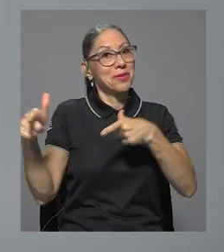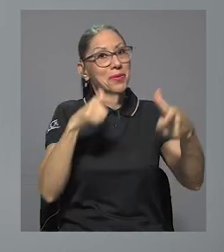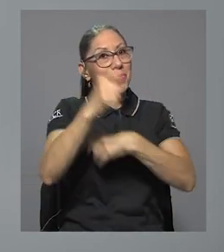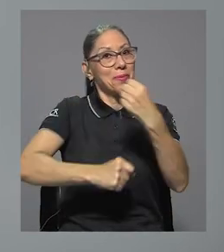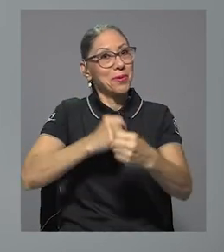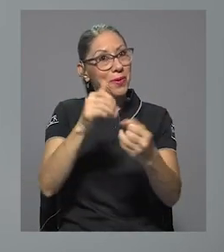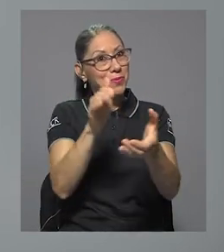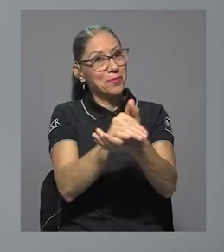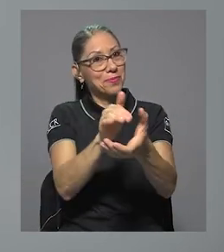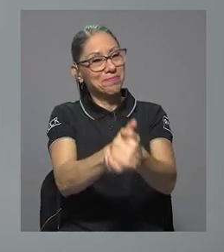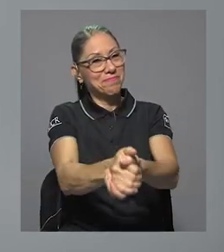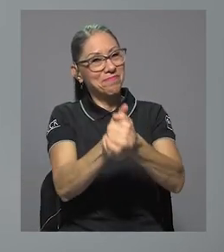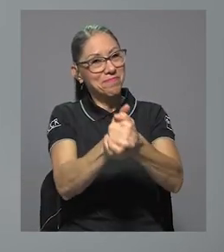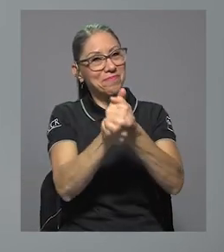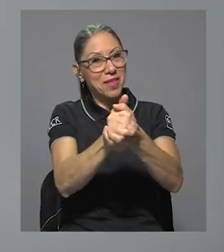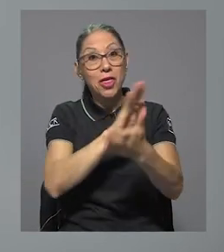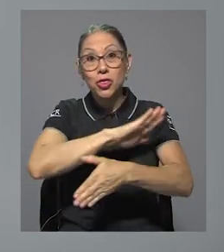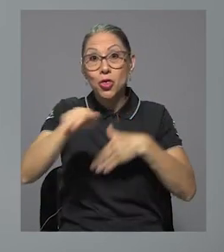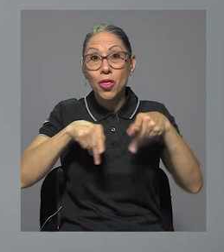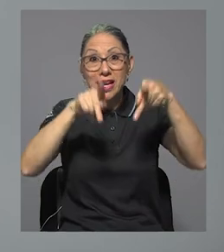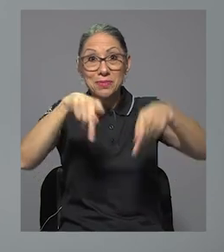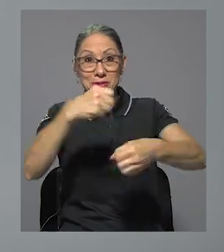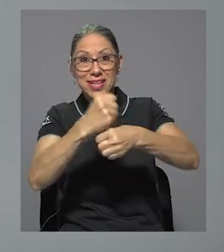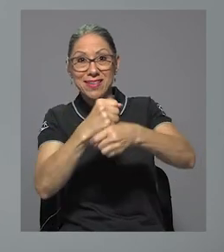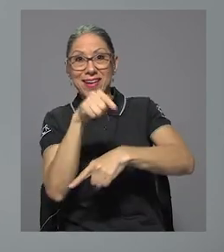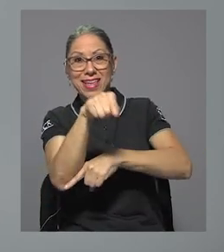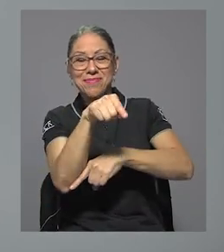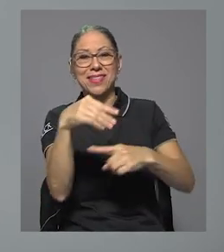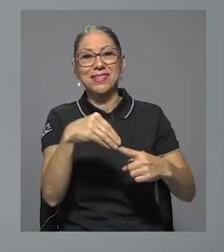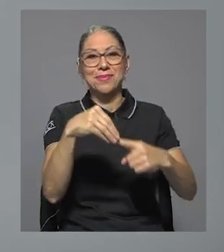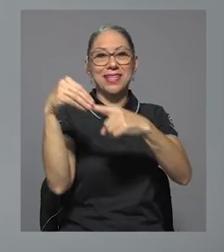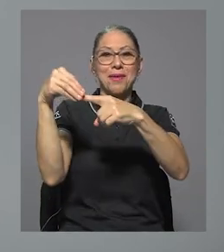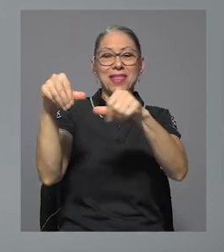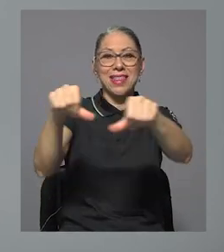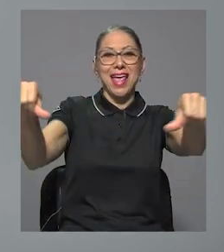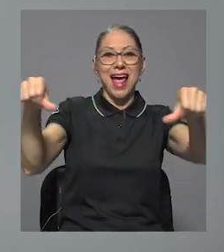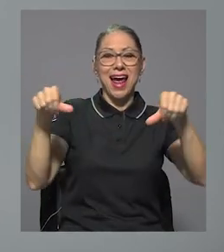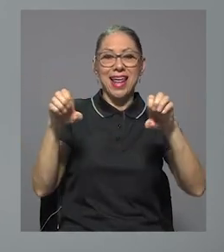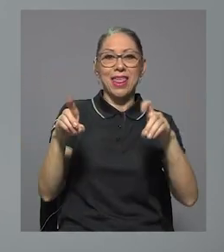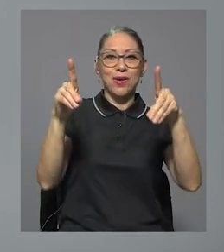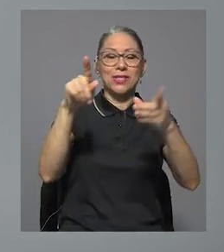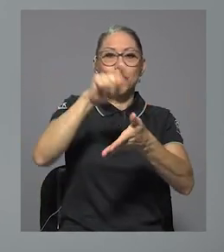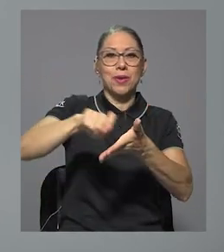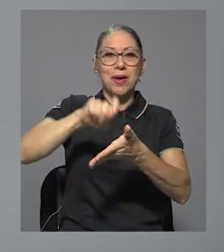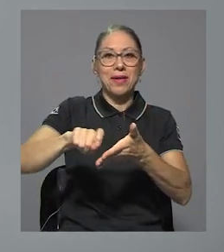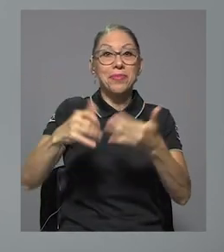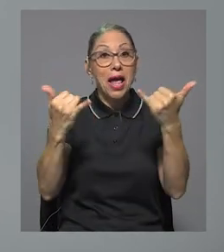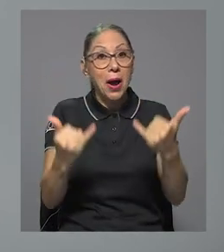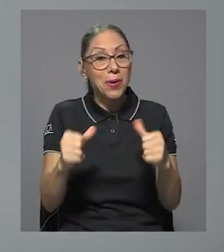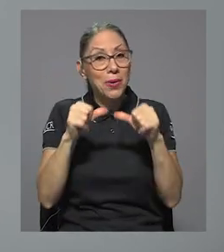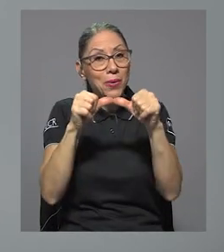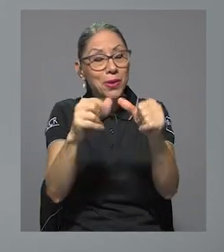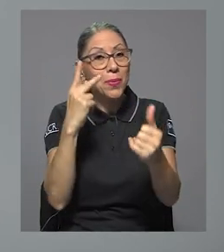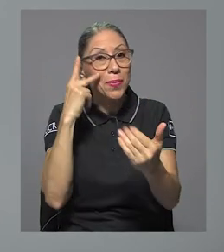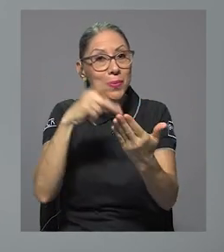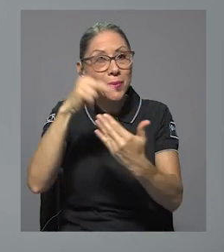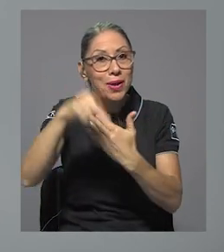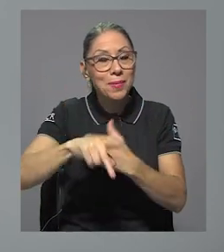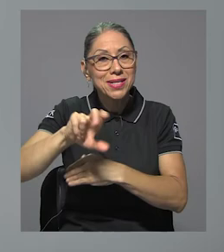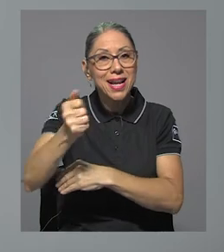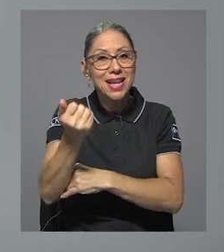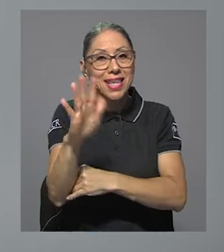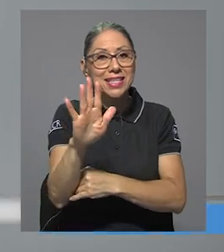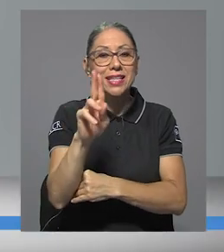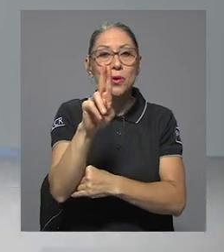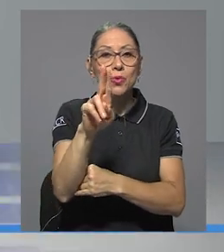Felicitarlos desde acá a todo el personal de la Facultad de Educación y especialmente al área de Educación Primaria. Los dejamos por ahora en compañía de la programación de su